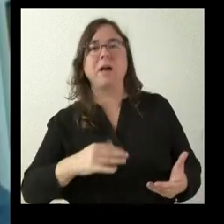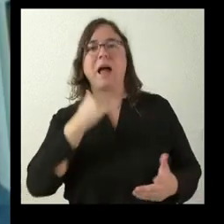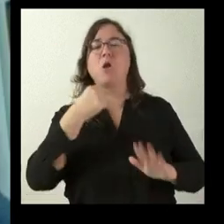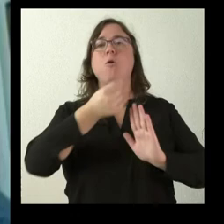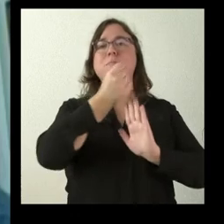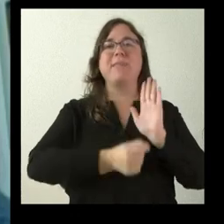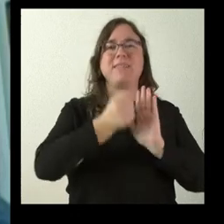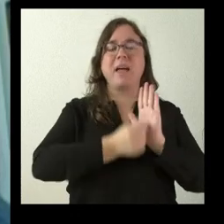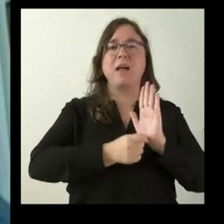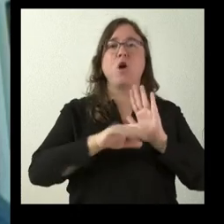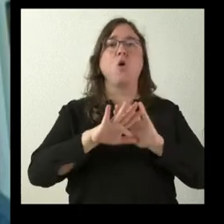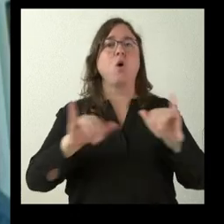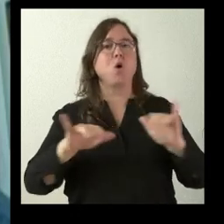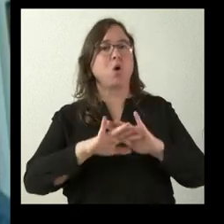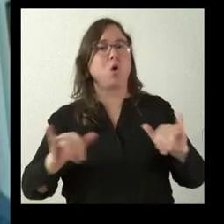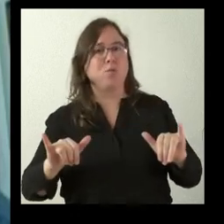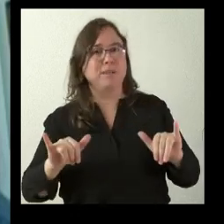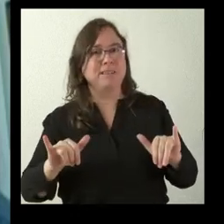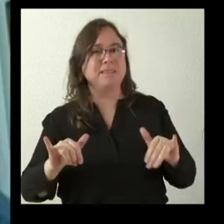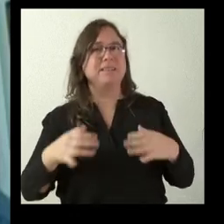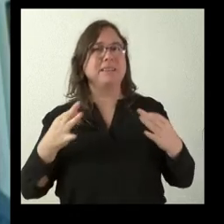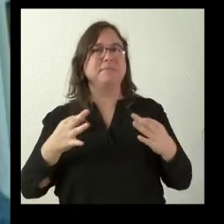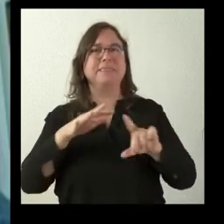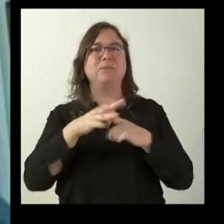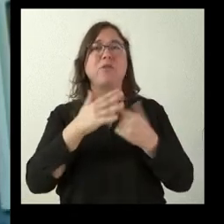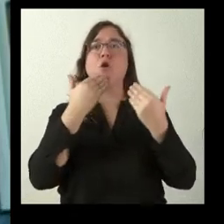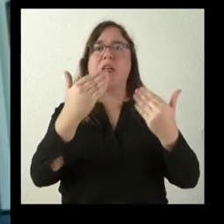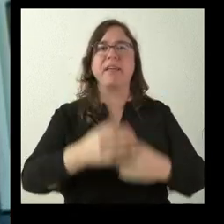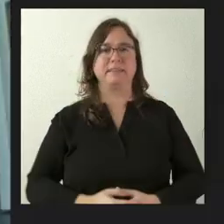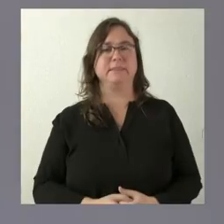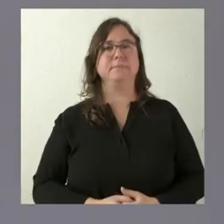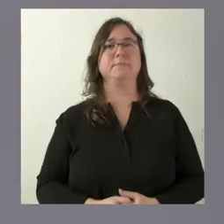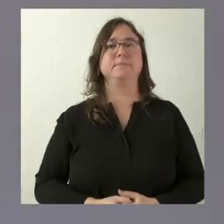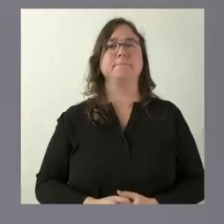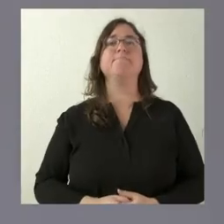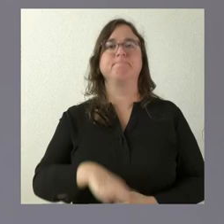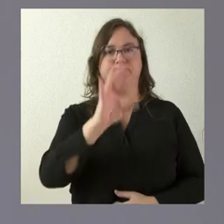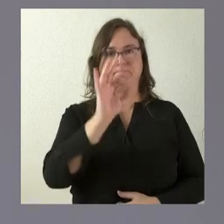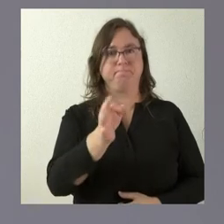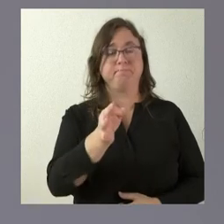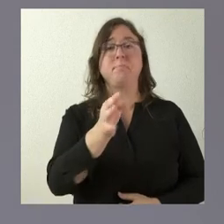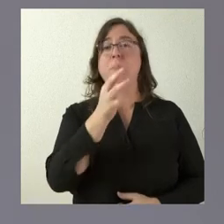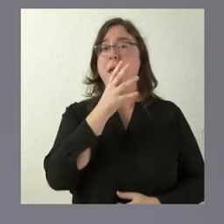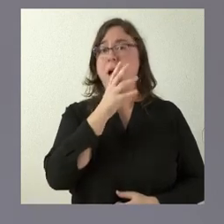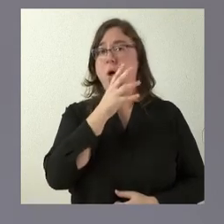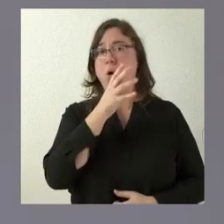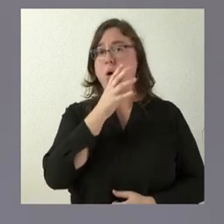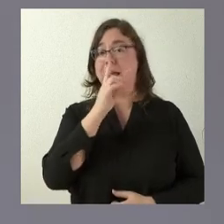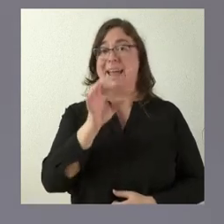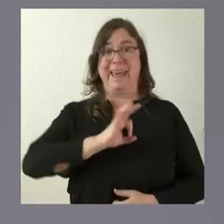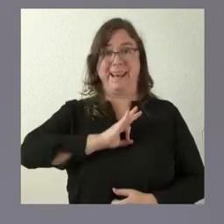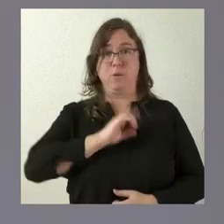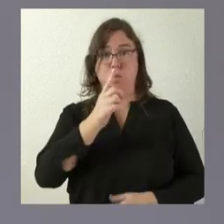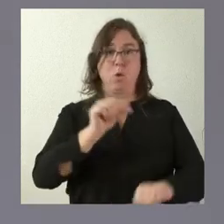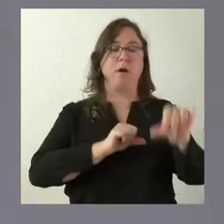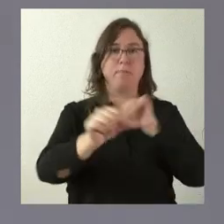compensar esta situación en que va a quedar la León. Gracias. Efectivamente, se va a aplicar a partir del 1 de enero. Eso es lo